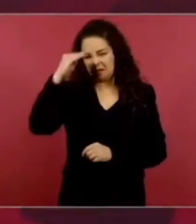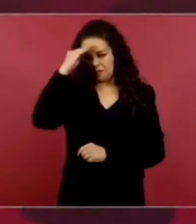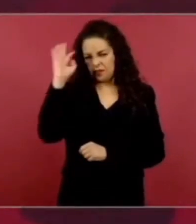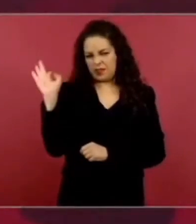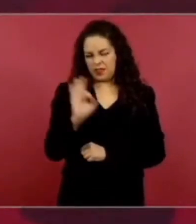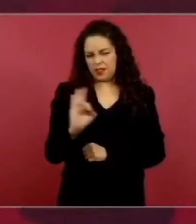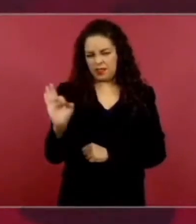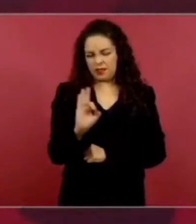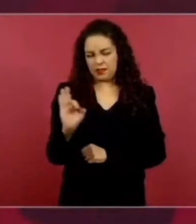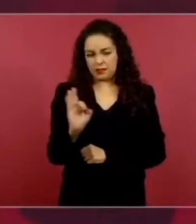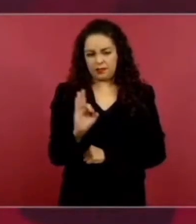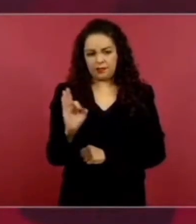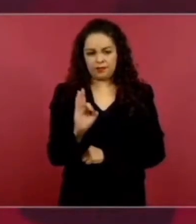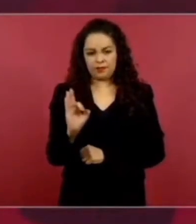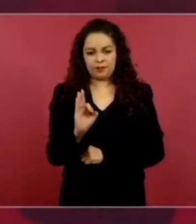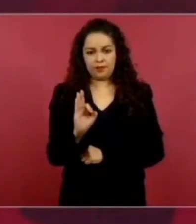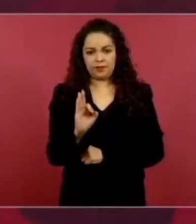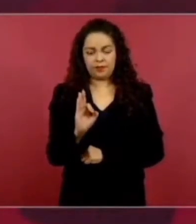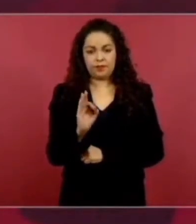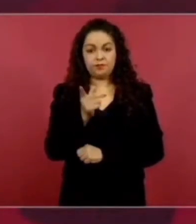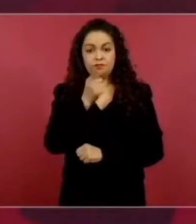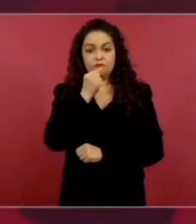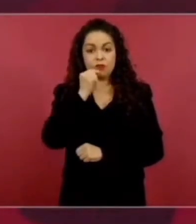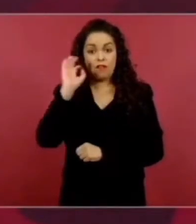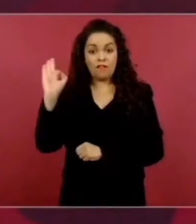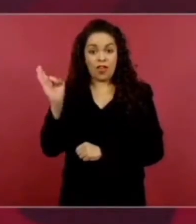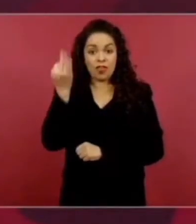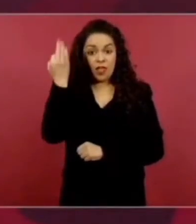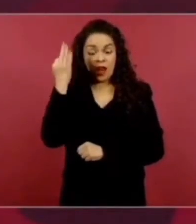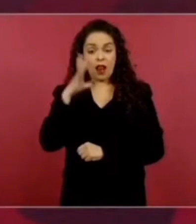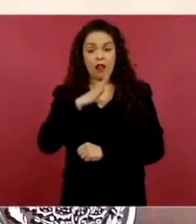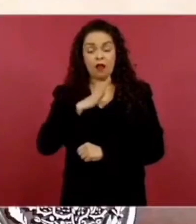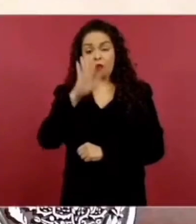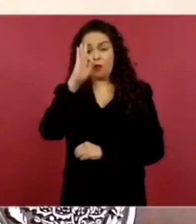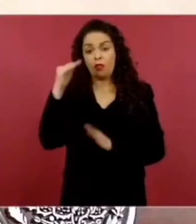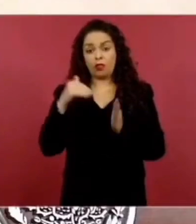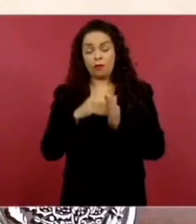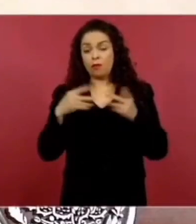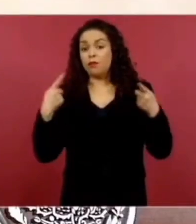de la Policía Federal eran 40 mil elementos.